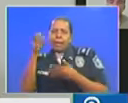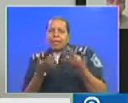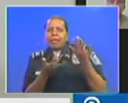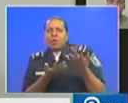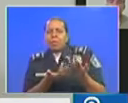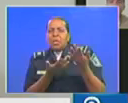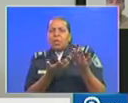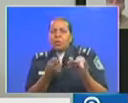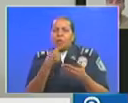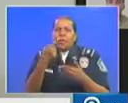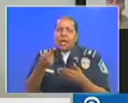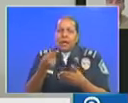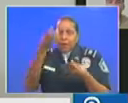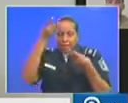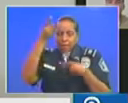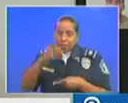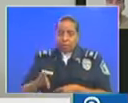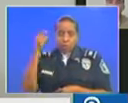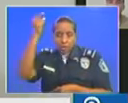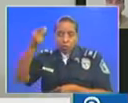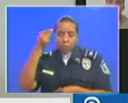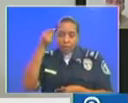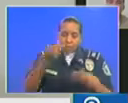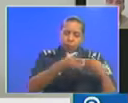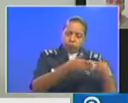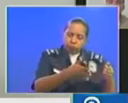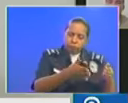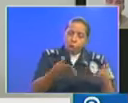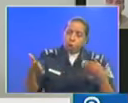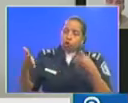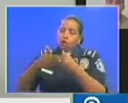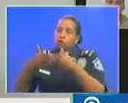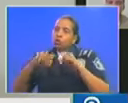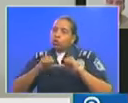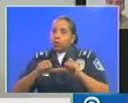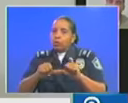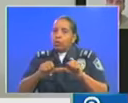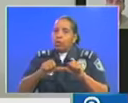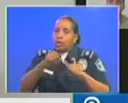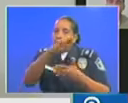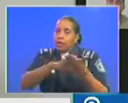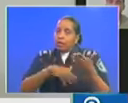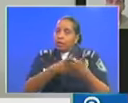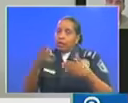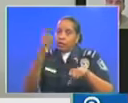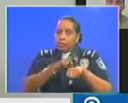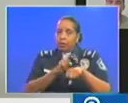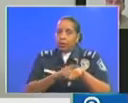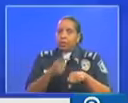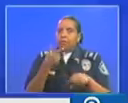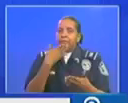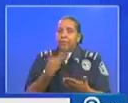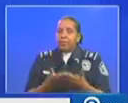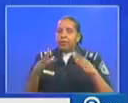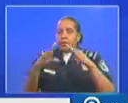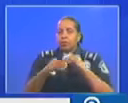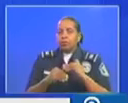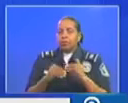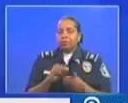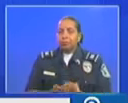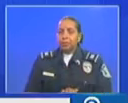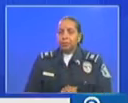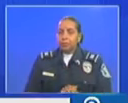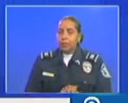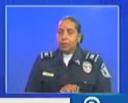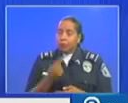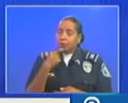mismo entonces tomar decisiones sobre apertura o restricciones de horario en sus comercios buenas noches sí muchas gracias bueno realmente tengo